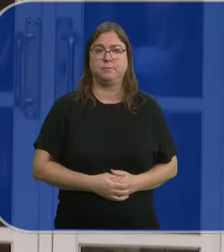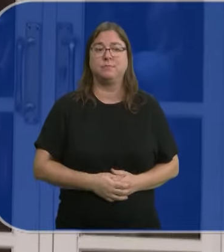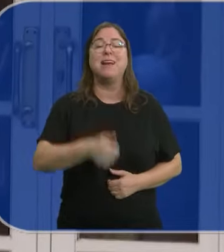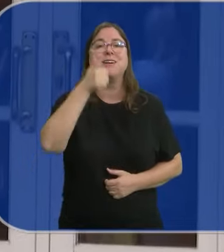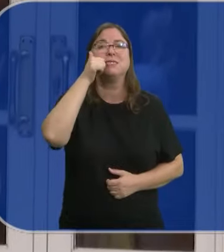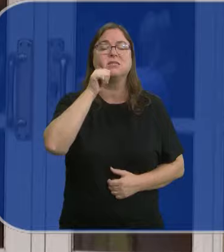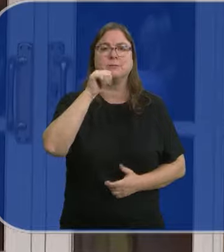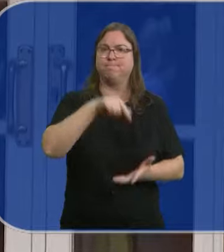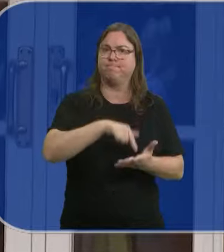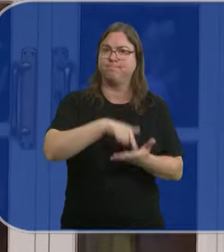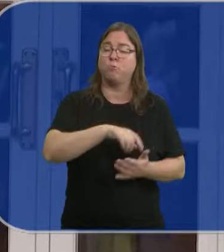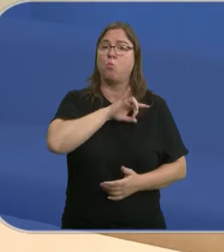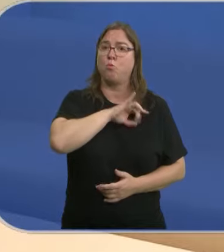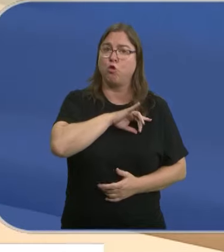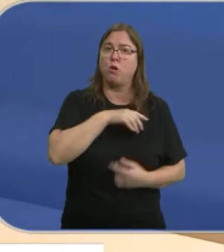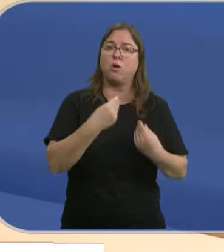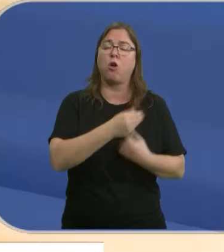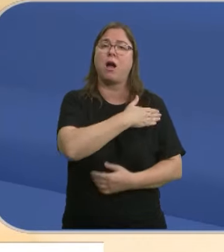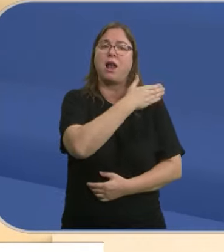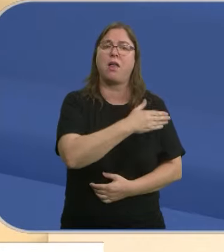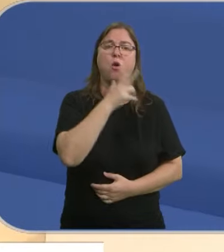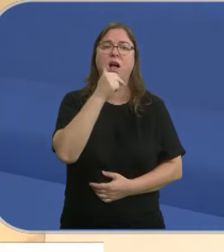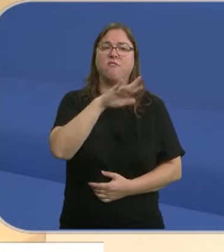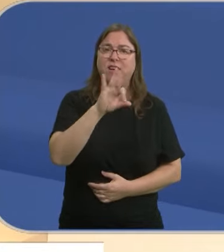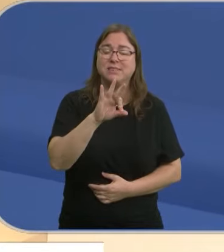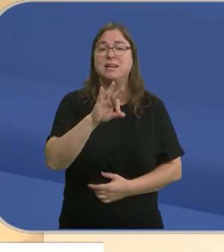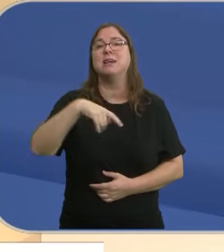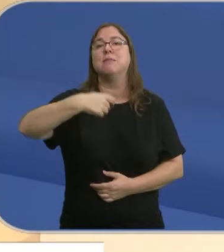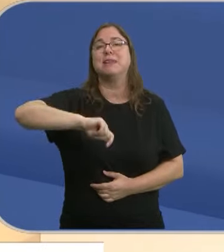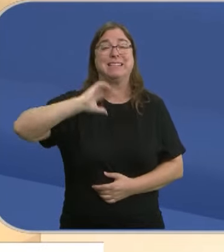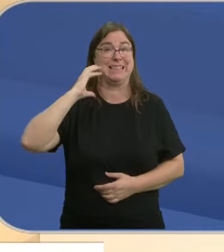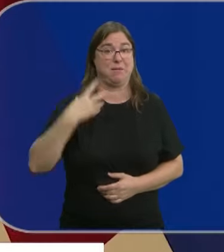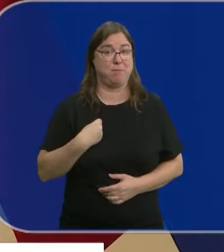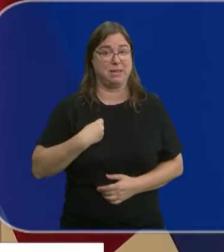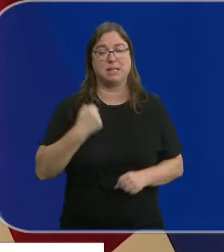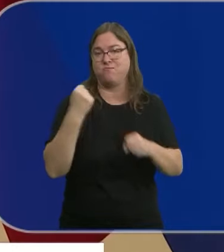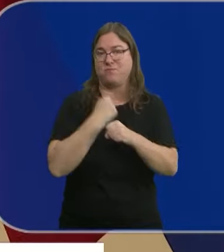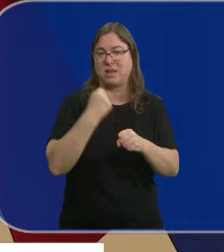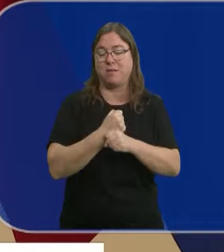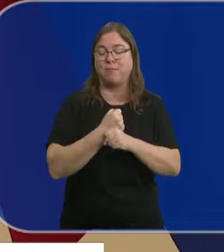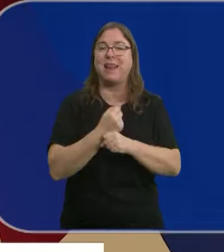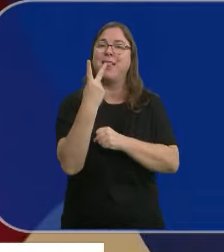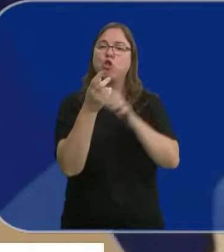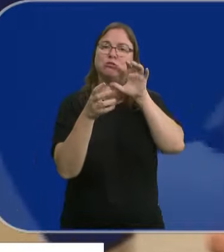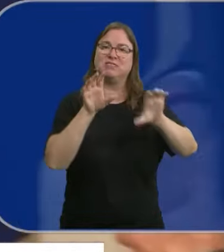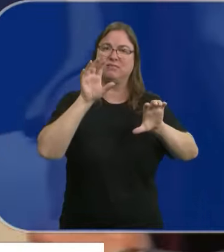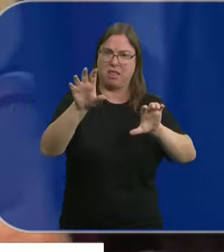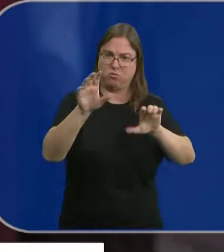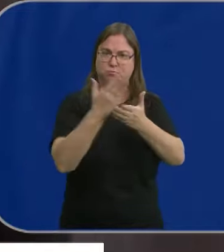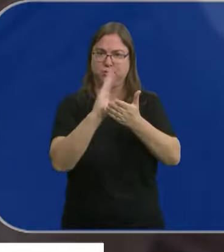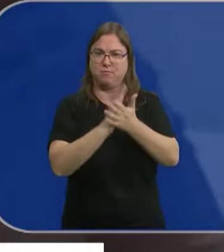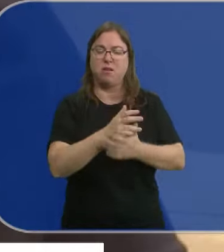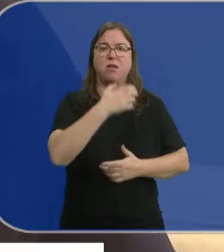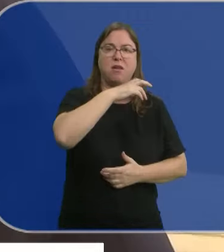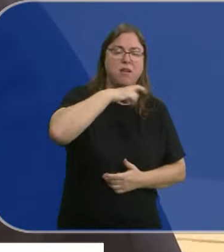Pedro Sánchez ha reivindicado hoy en Moncloa, junto a Mamut Abbas, presidente del Estado palestino, trabajar en la solución de dos estados. También un alto al